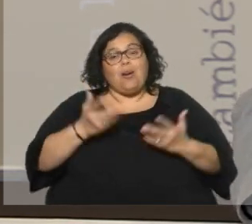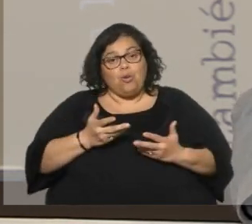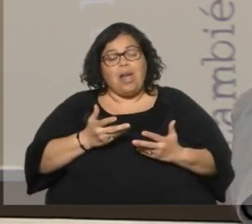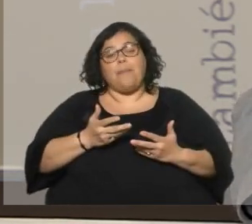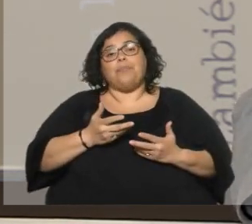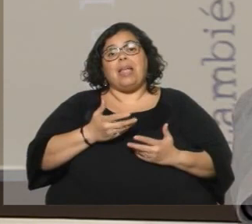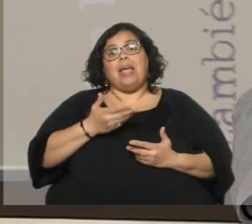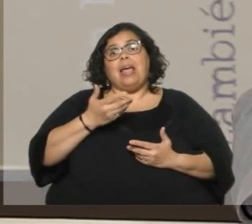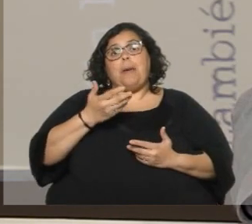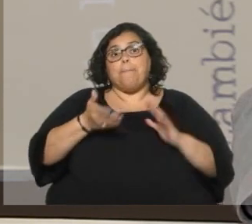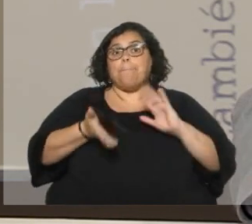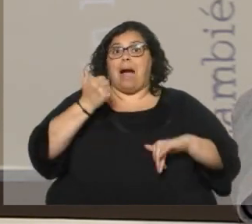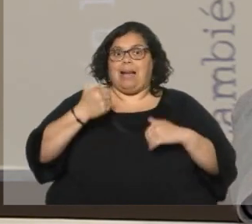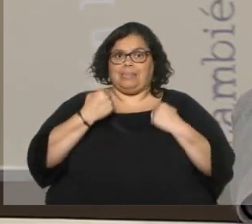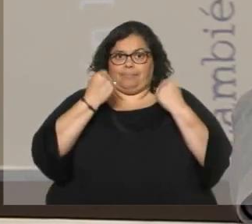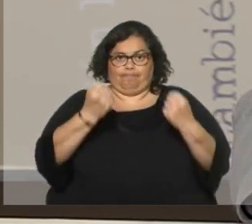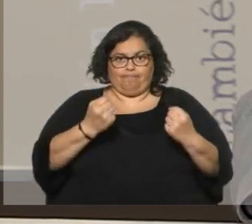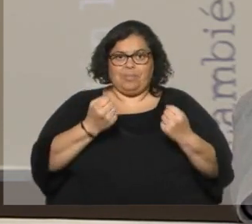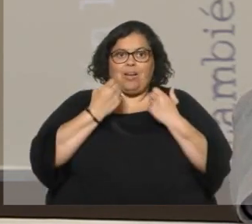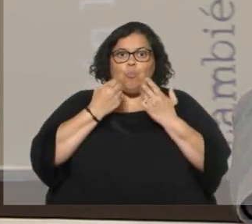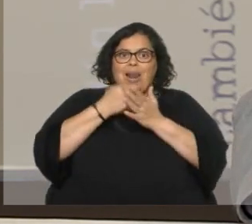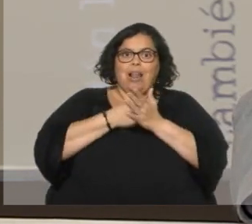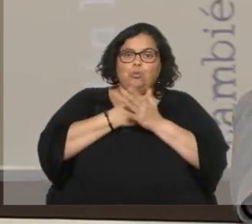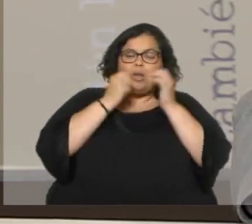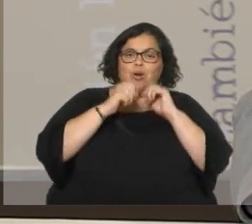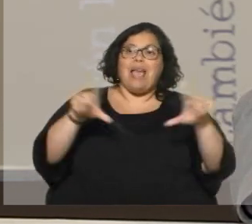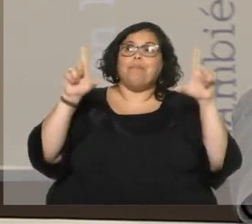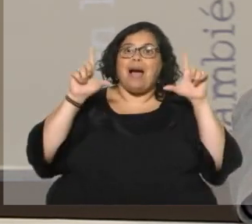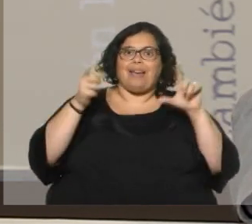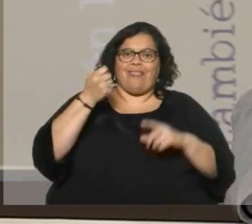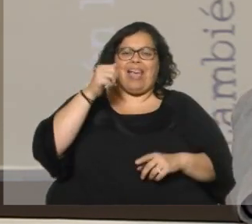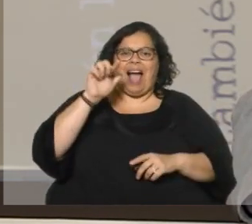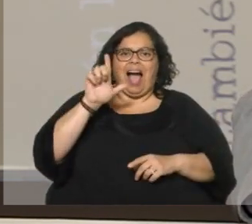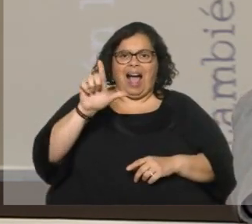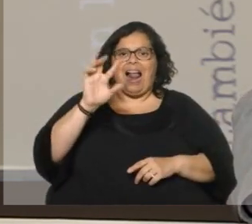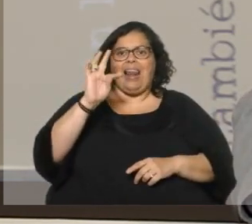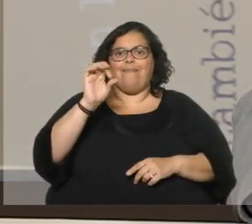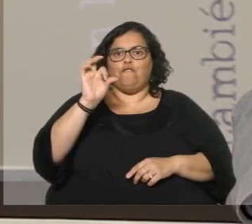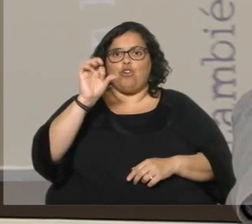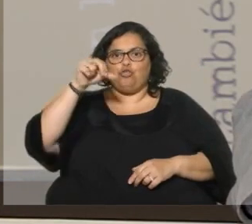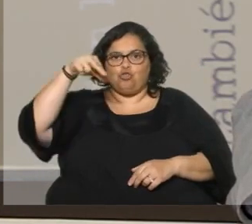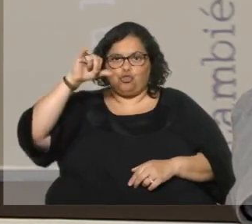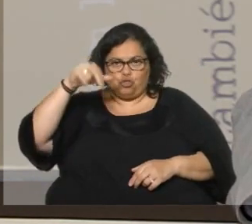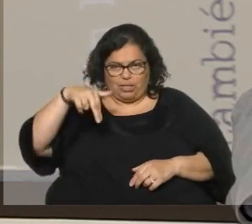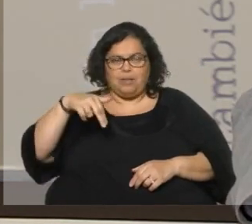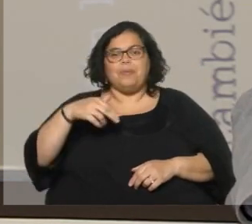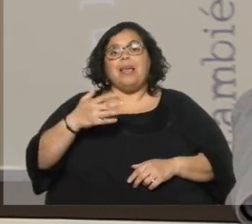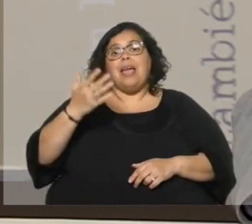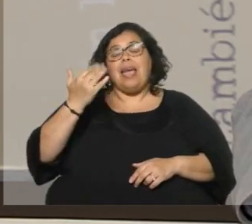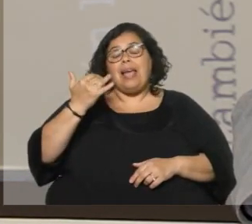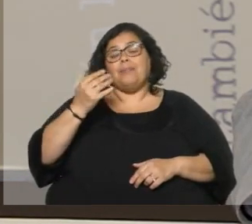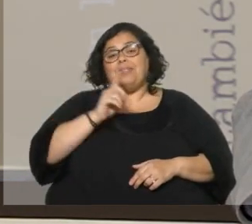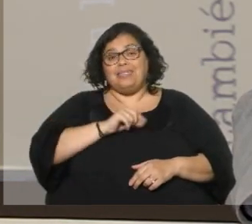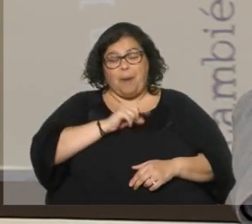más se ha potenciado esta lucha por la imagen de Alfonsín. Alfonsín asumió en diciembre de 1983, lo decíamos. En medio de una